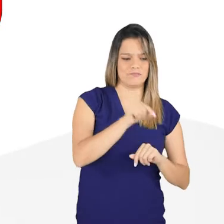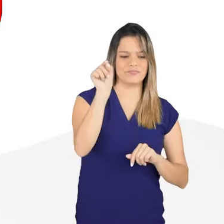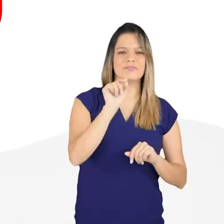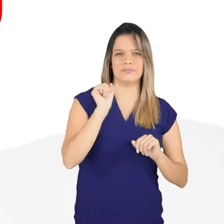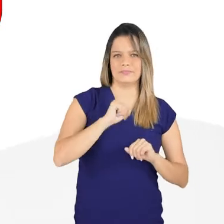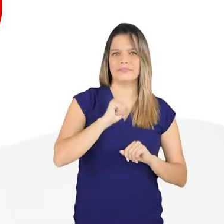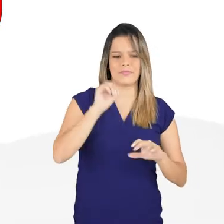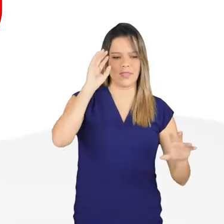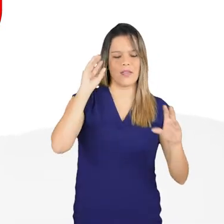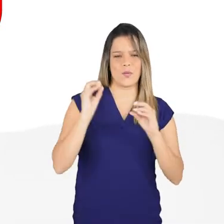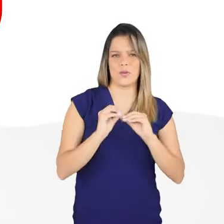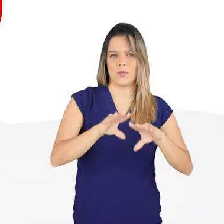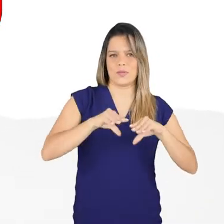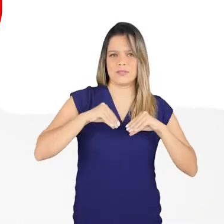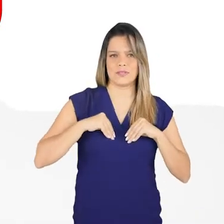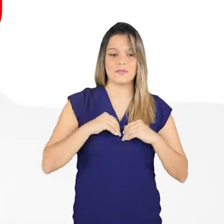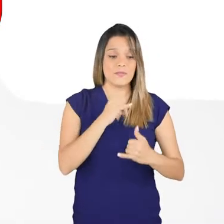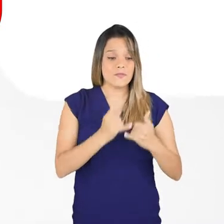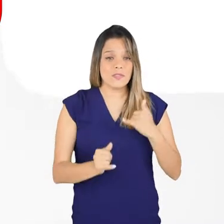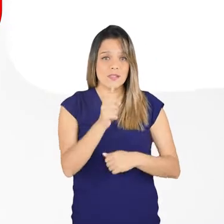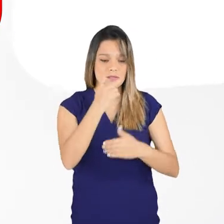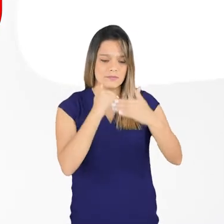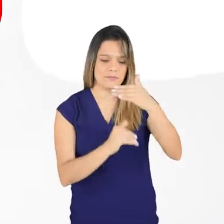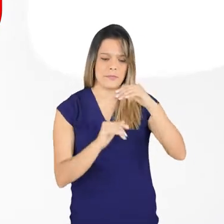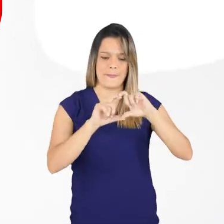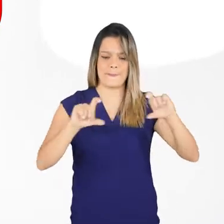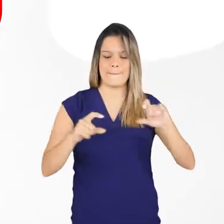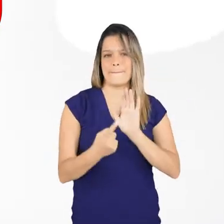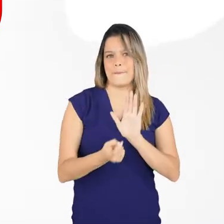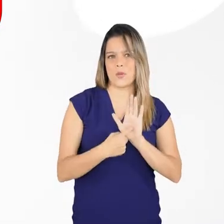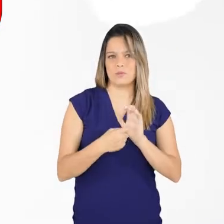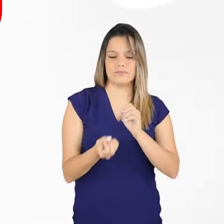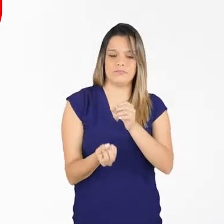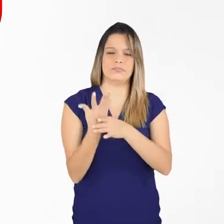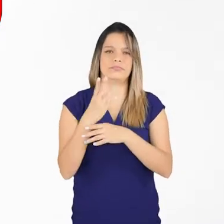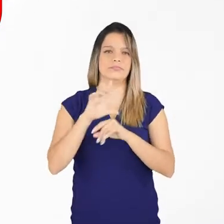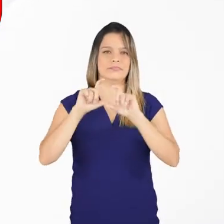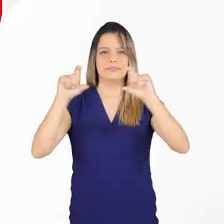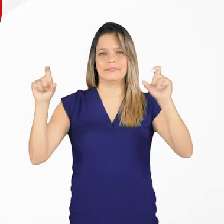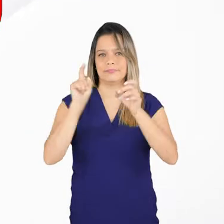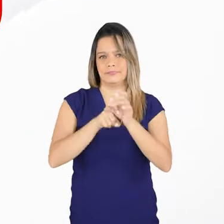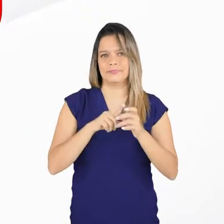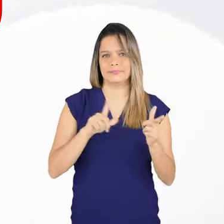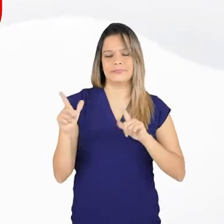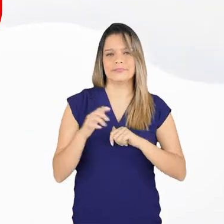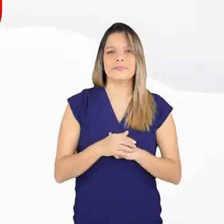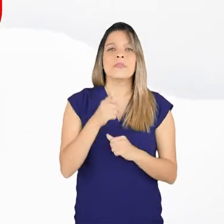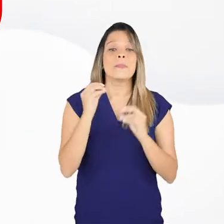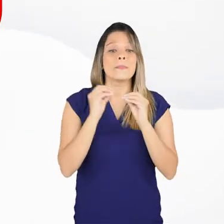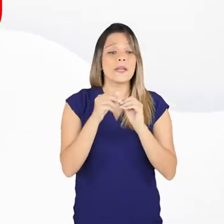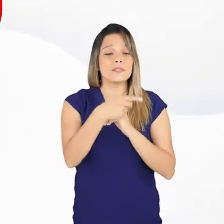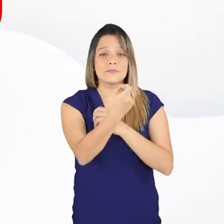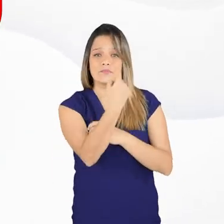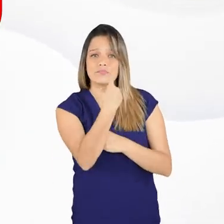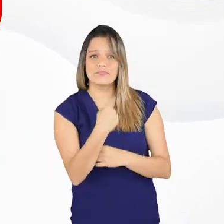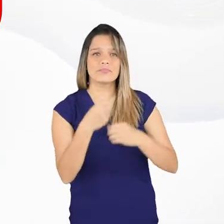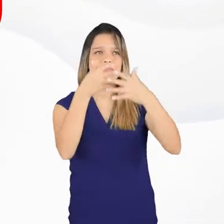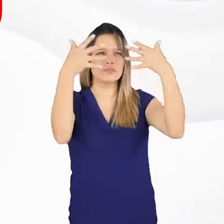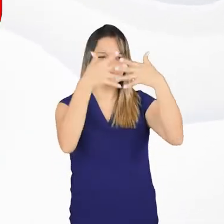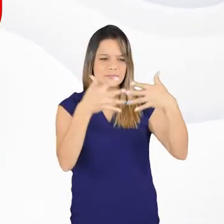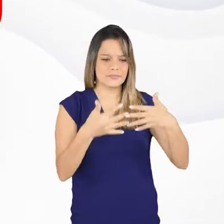Deberá aceptar los términos, condiciones y tratamiento de datos. Para finalizar, dé clic en Crear Cuenta.